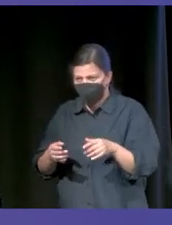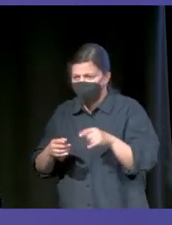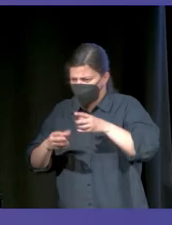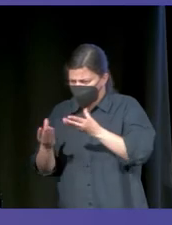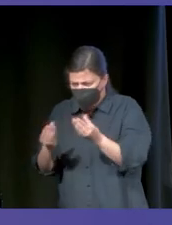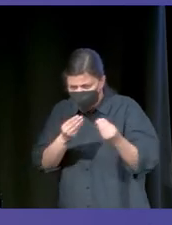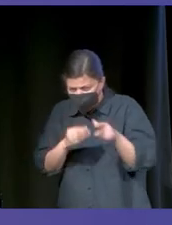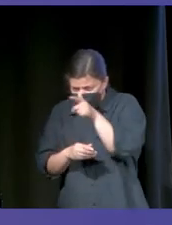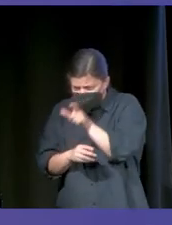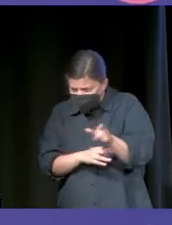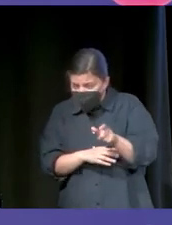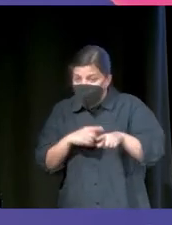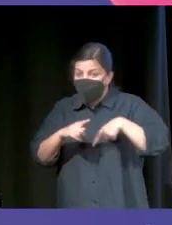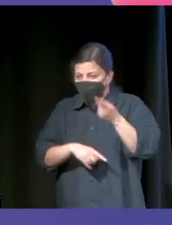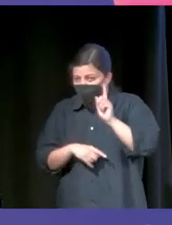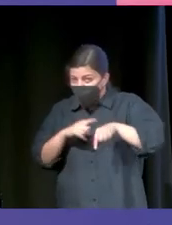me hice unas camisetas. En un minuto.